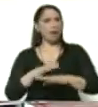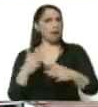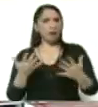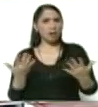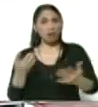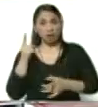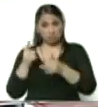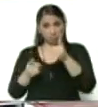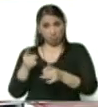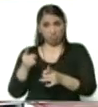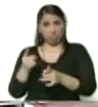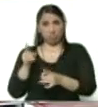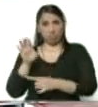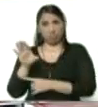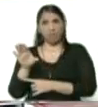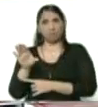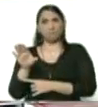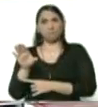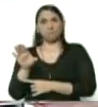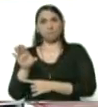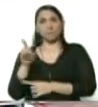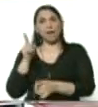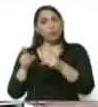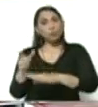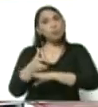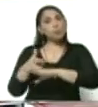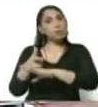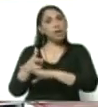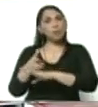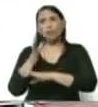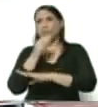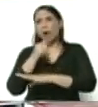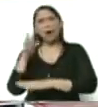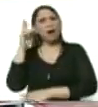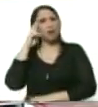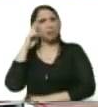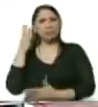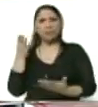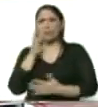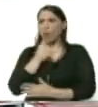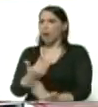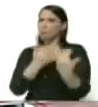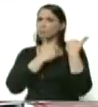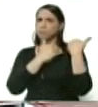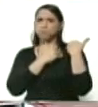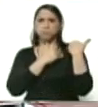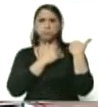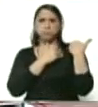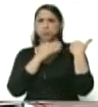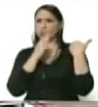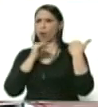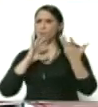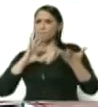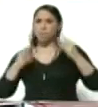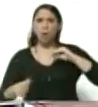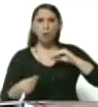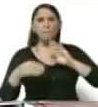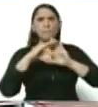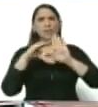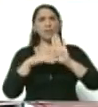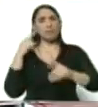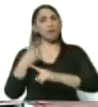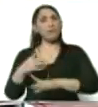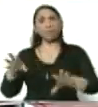si hay algún país, hay algún gobierno irracional, irresponsable, que no adopta las medidas que deben